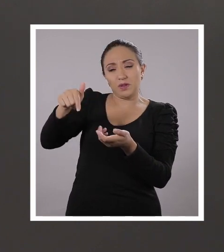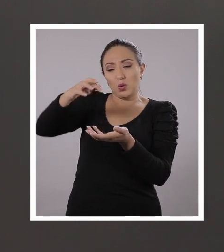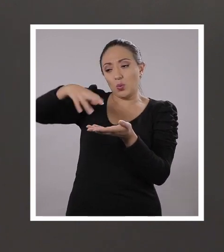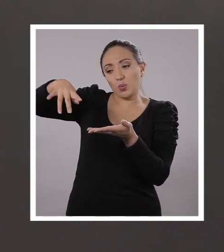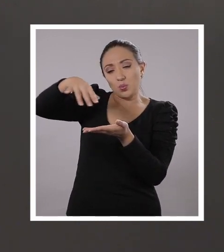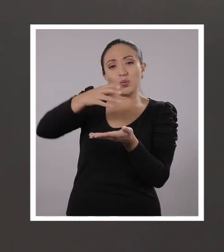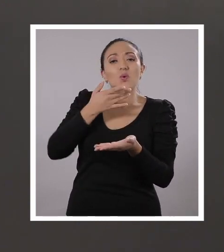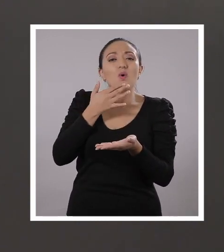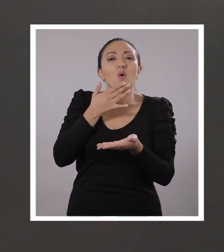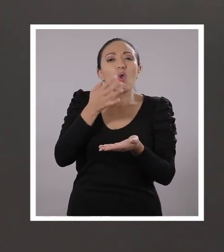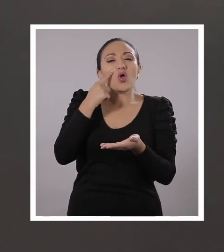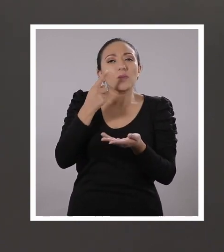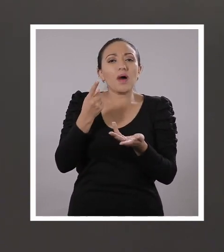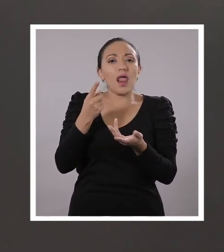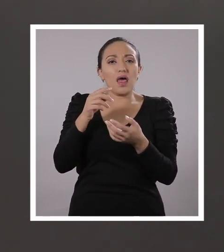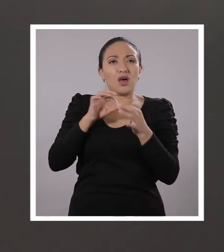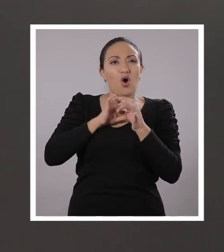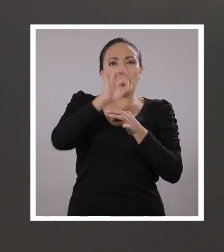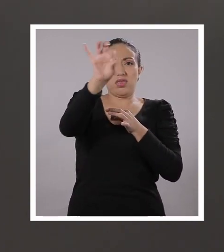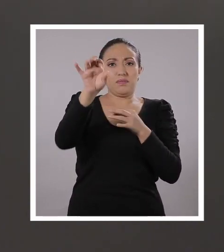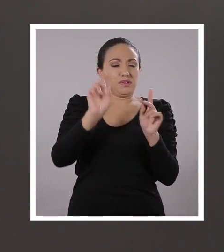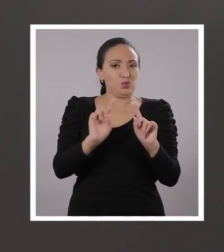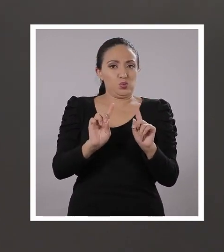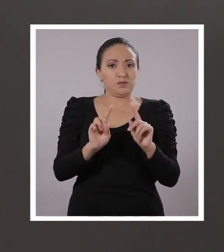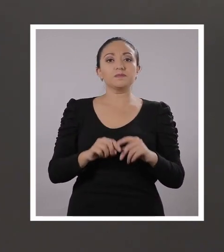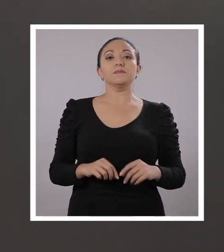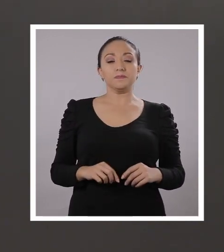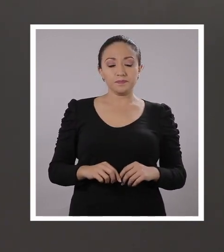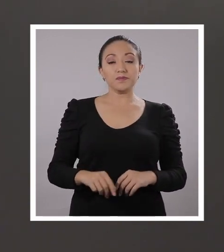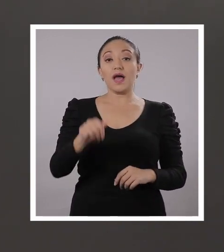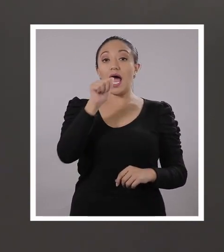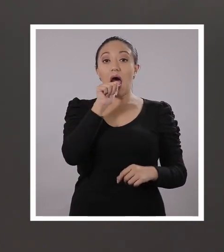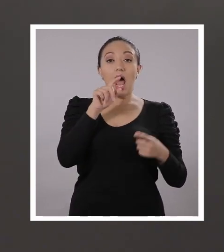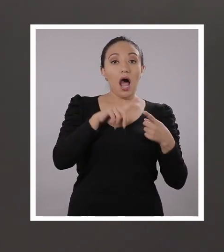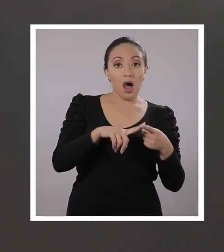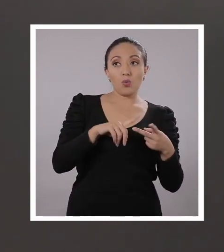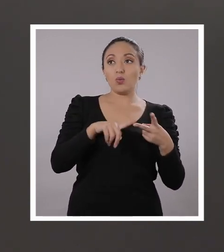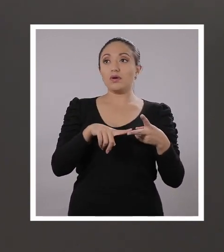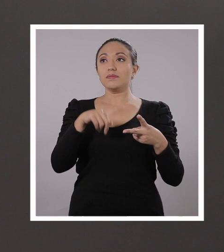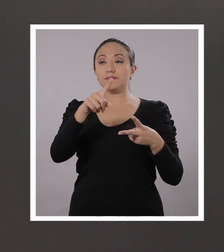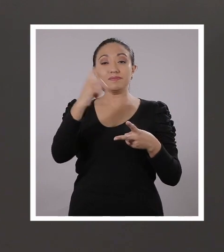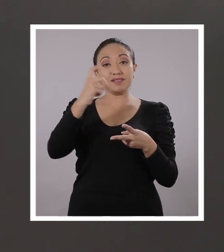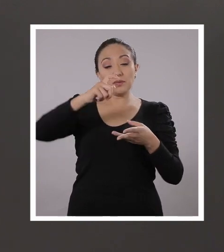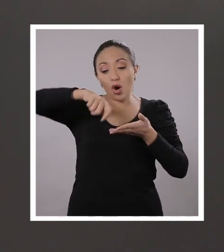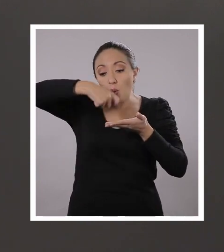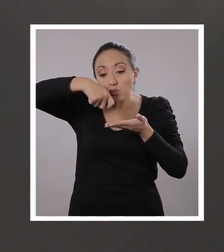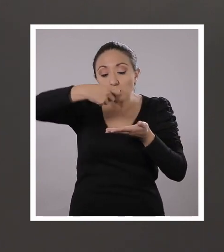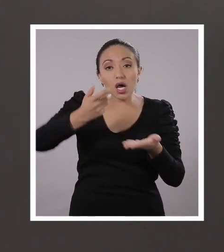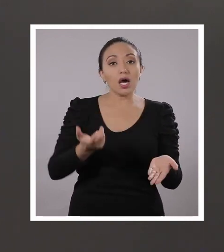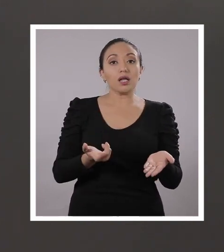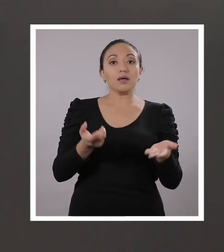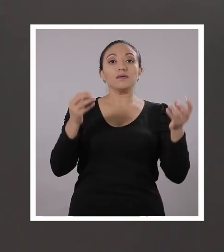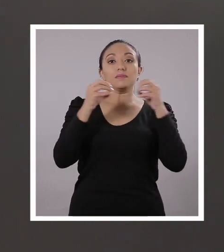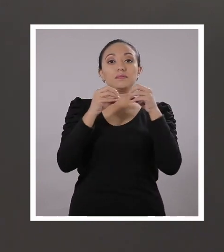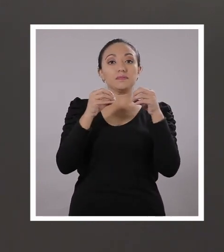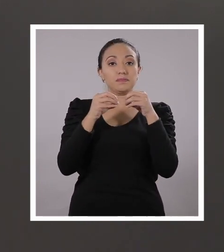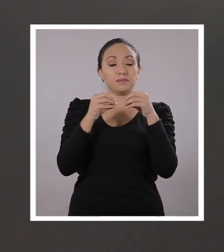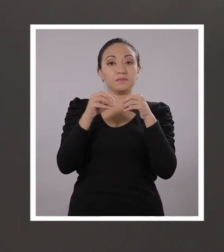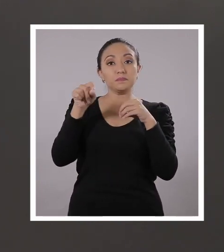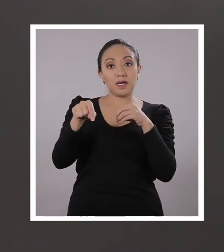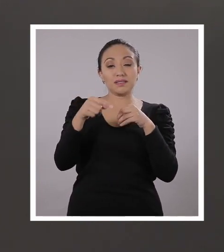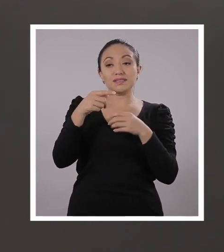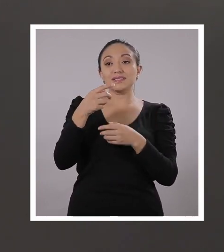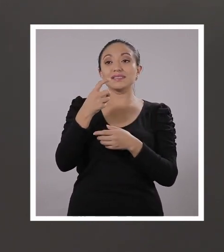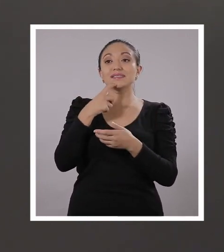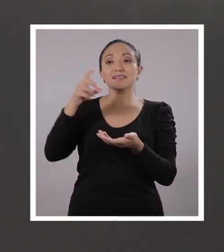para que no sea contaminante. Necesitamos agua, necesitamos una cuchara, necesitamos una taza